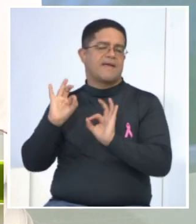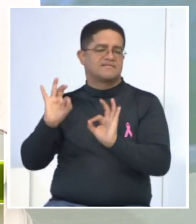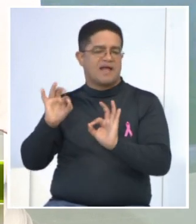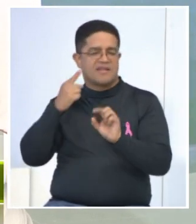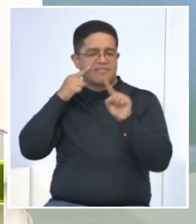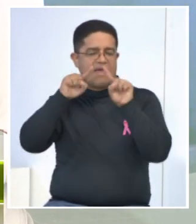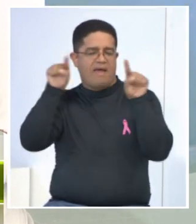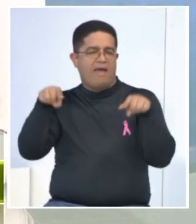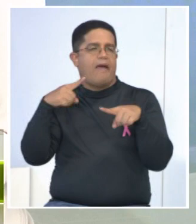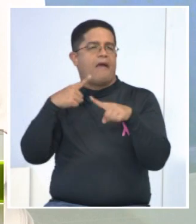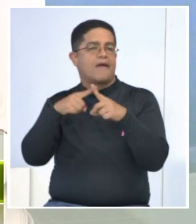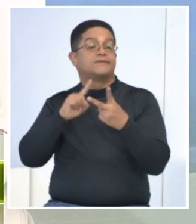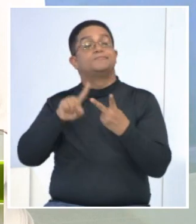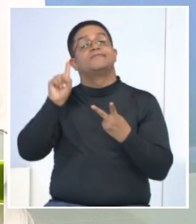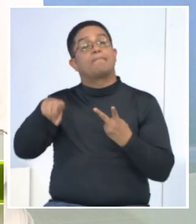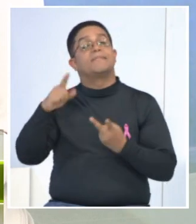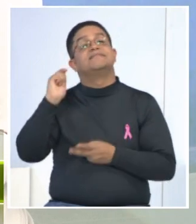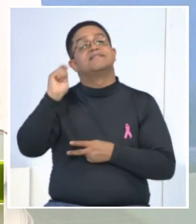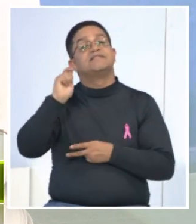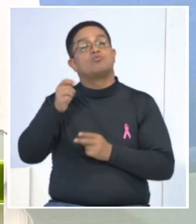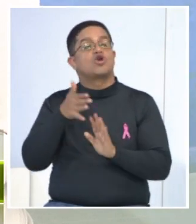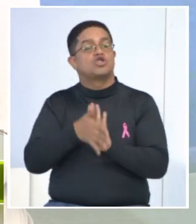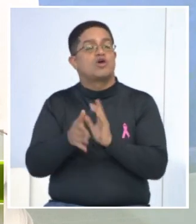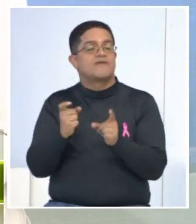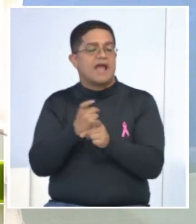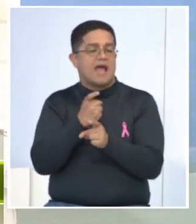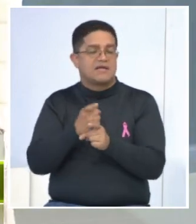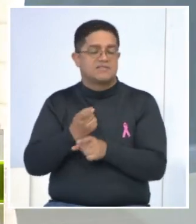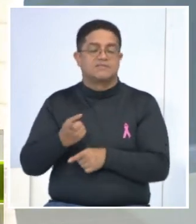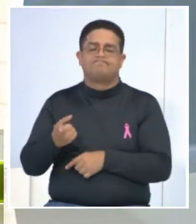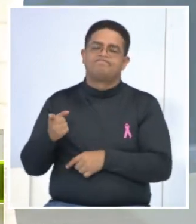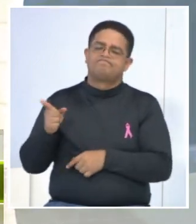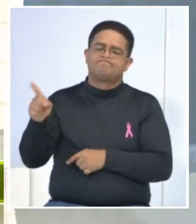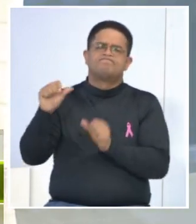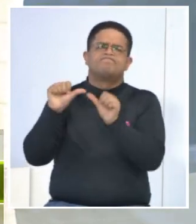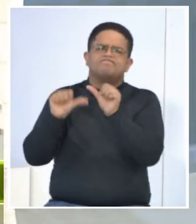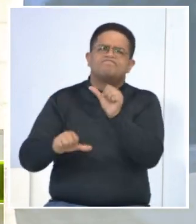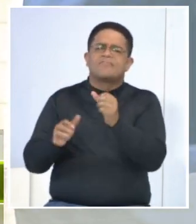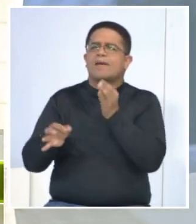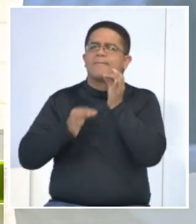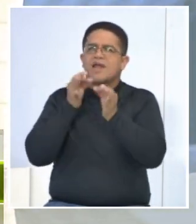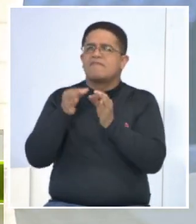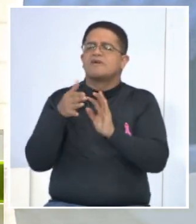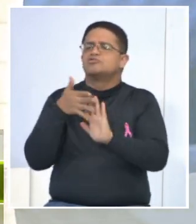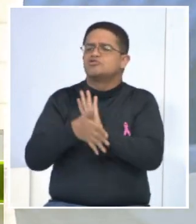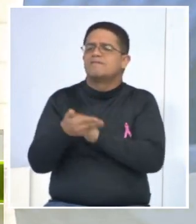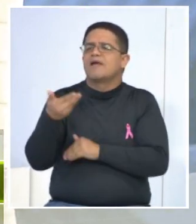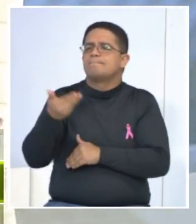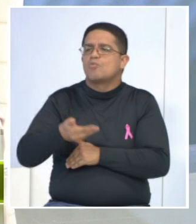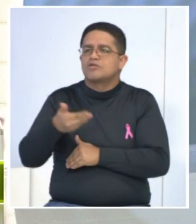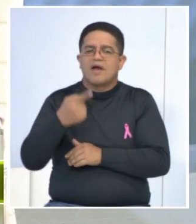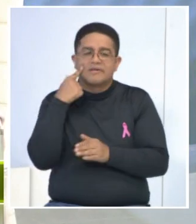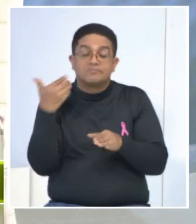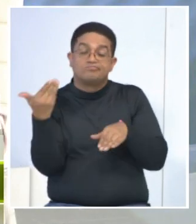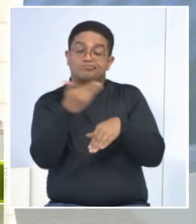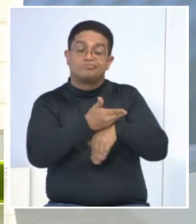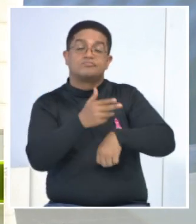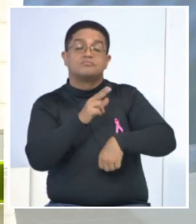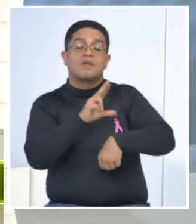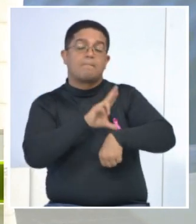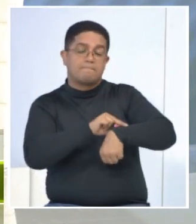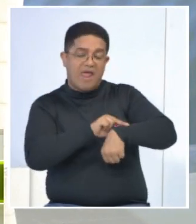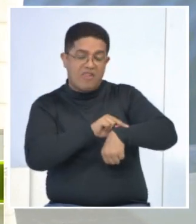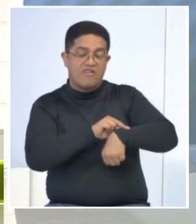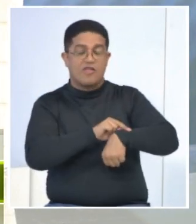y testimonio. Hablamos de lo importante que es acudir a tiempo y que no nos dormamos ni siquiera un año. Eso es